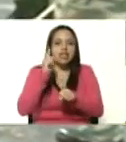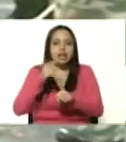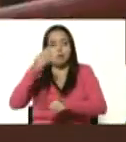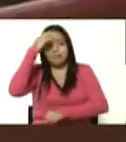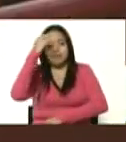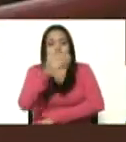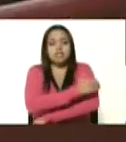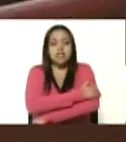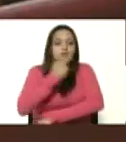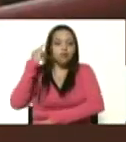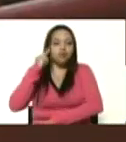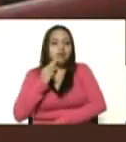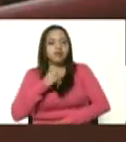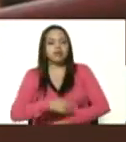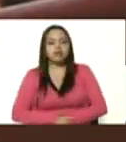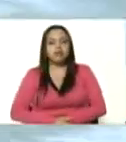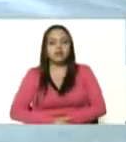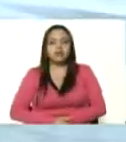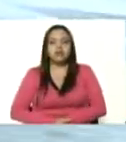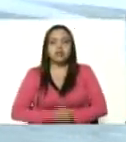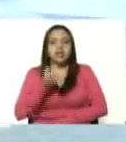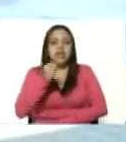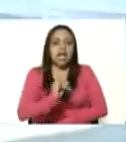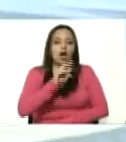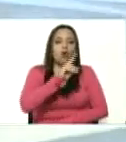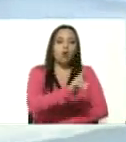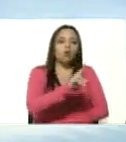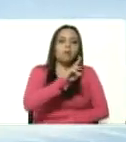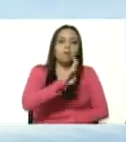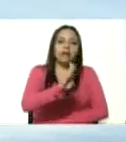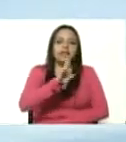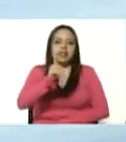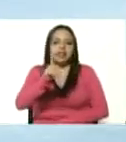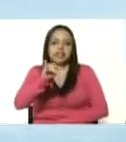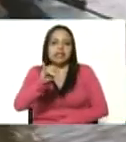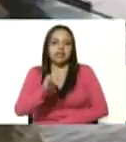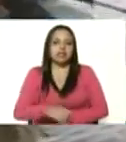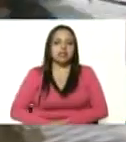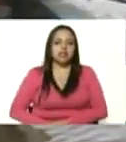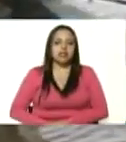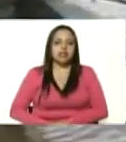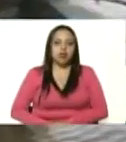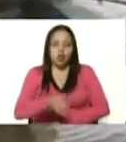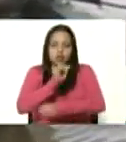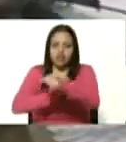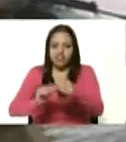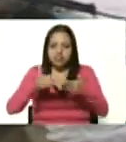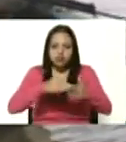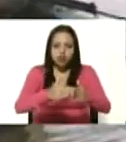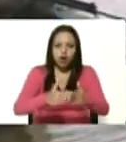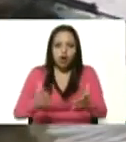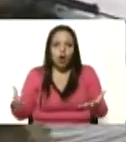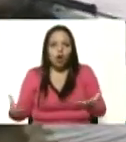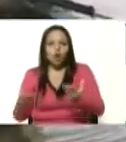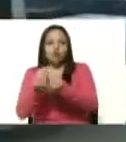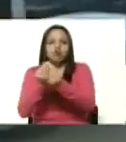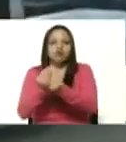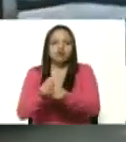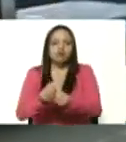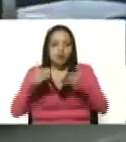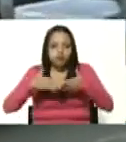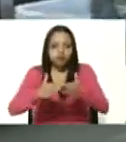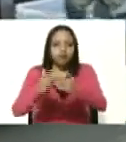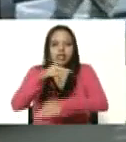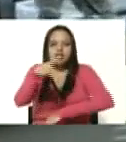bolivariana y poseemos UPERI con orientación marítima y fulial en conjunto con la armada bolivariana y la guardia nacional